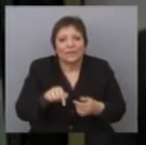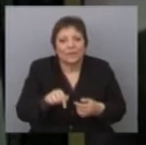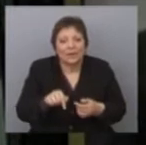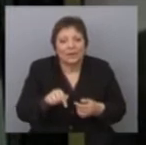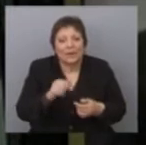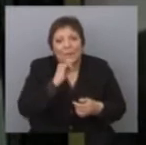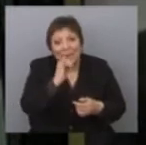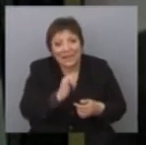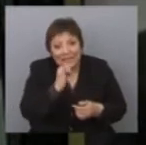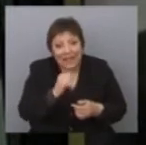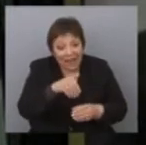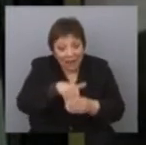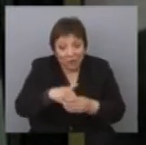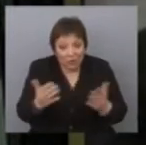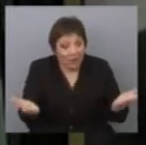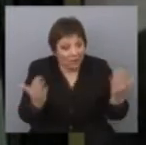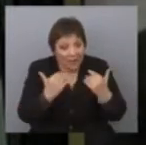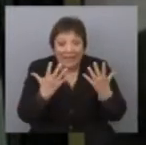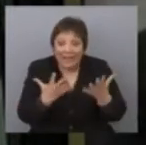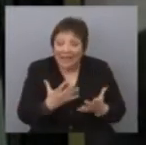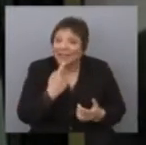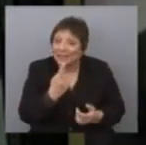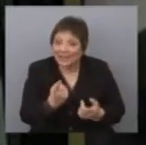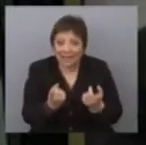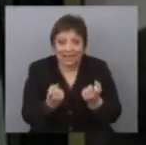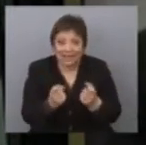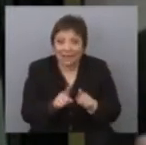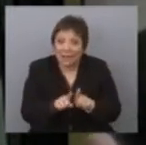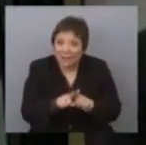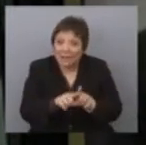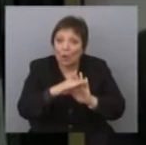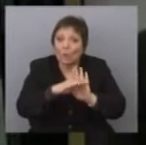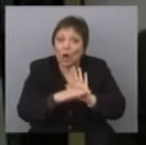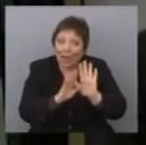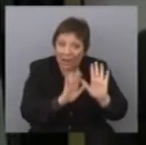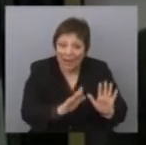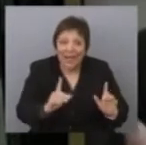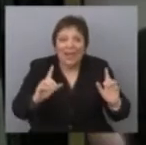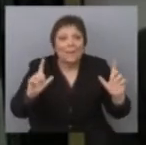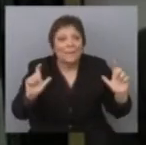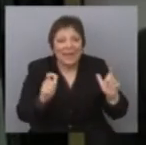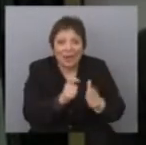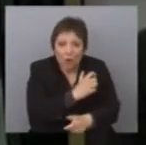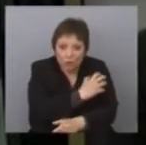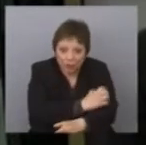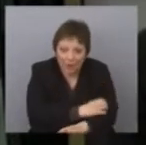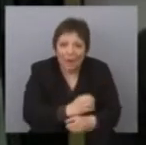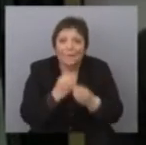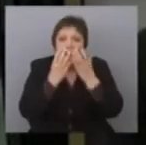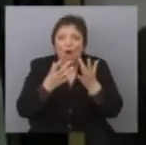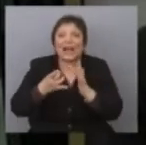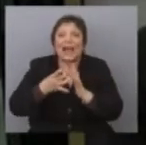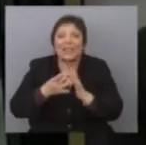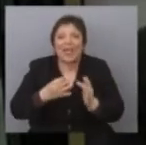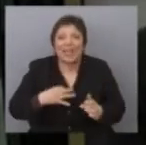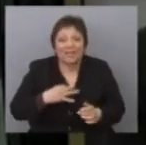El mensaje de las urnas es, por tanto, que es necesario mantener los programas sociales, la reducción de la pobreza y la mejora de la calidad de